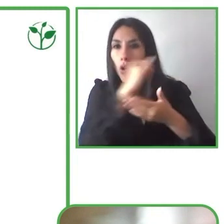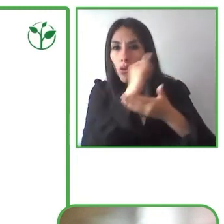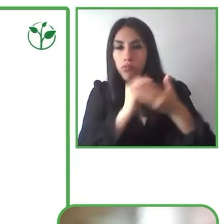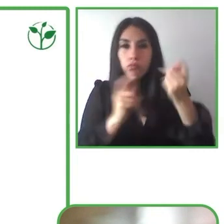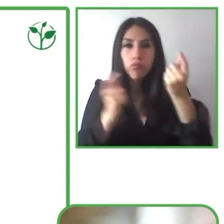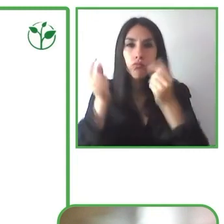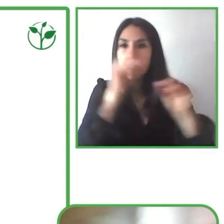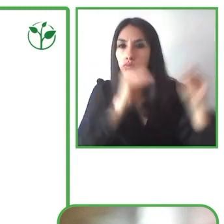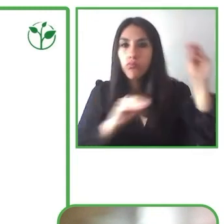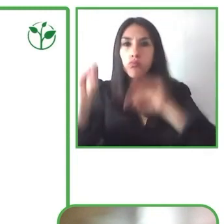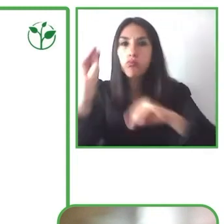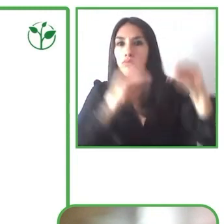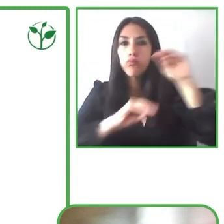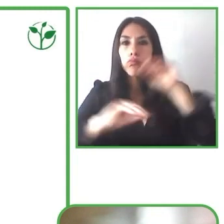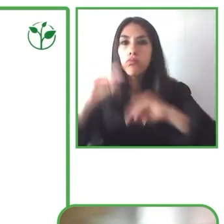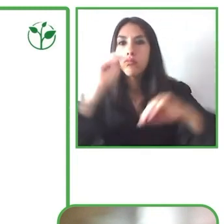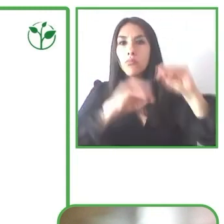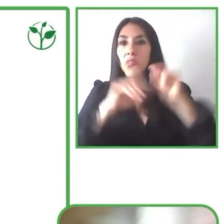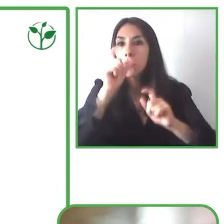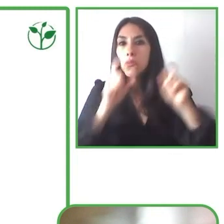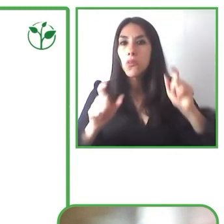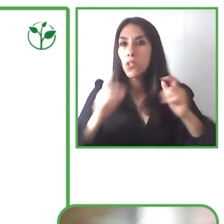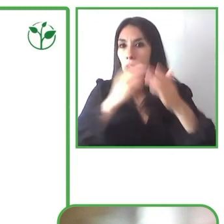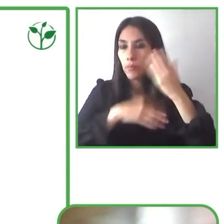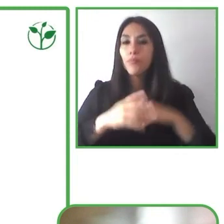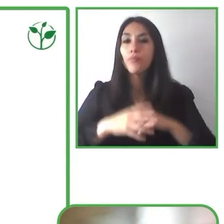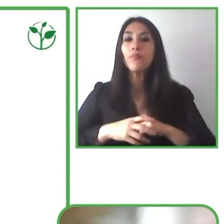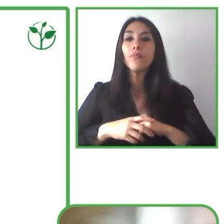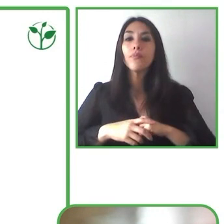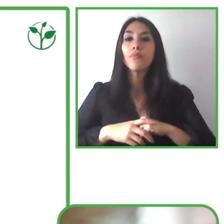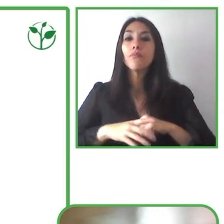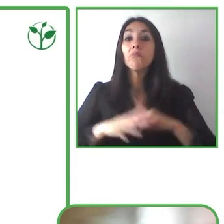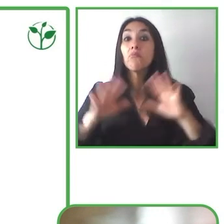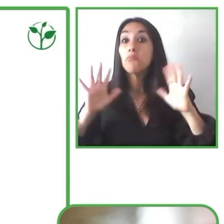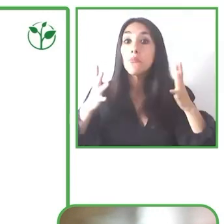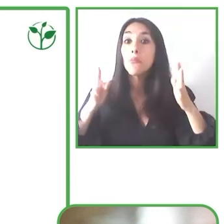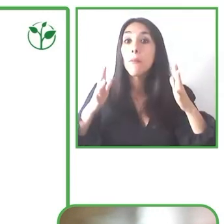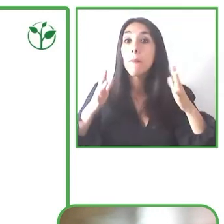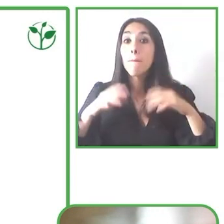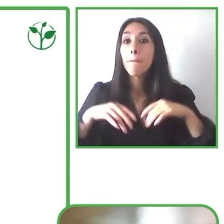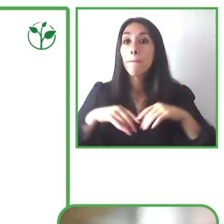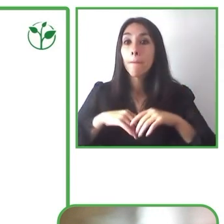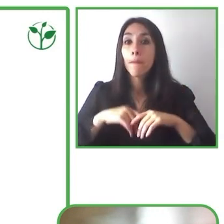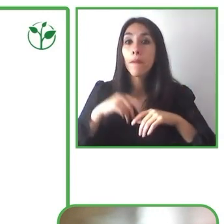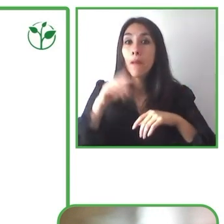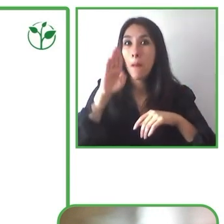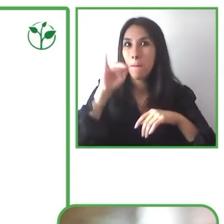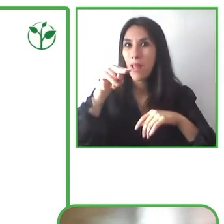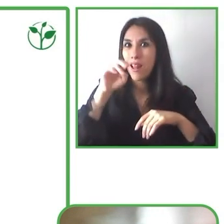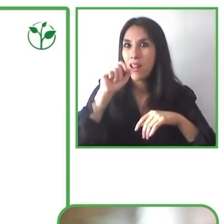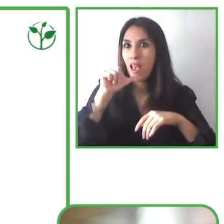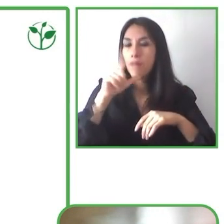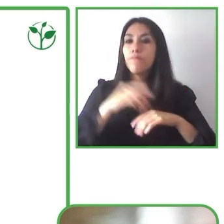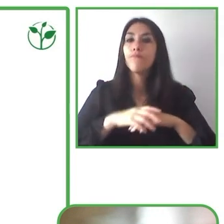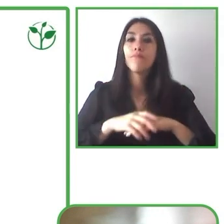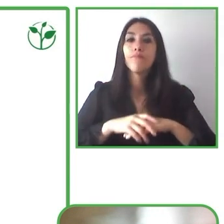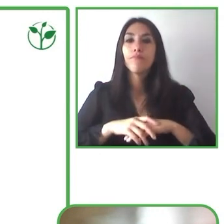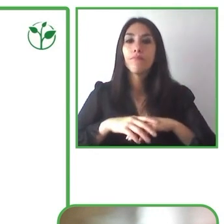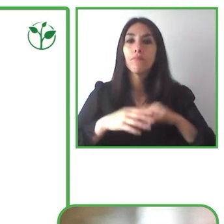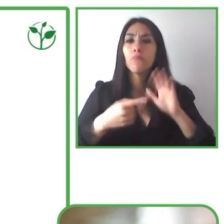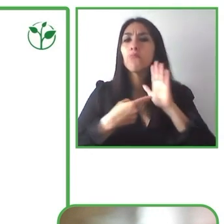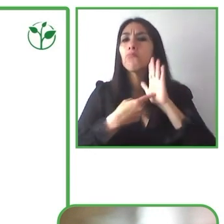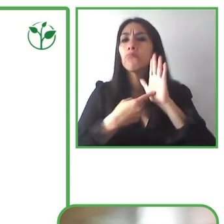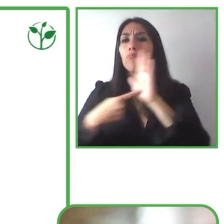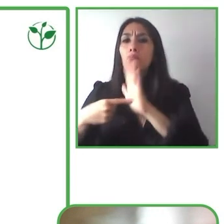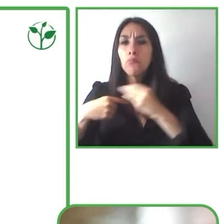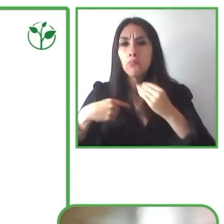Pues os puedo decir que la Bienal se vertebra en torno a una exposición colectiva de artes plásticas donde exponen artistas con